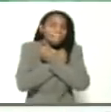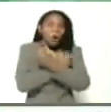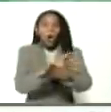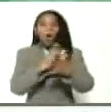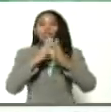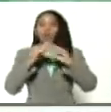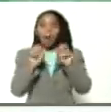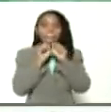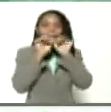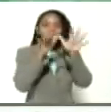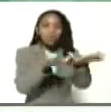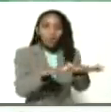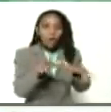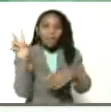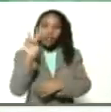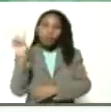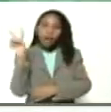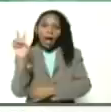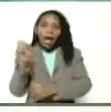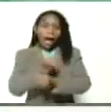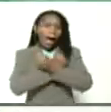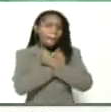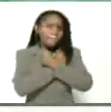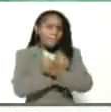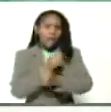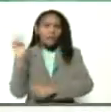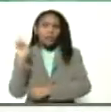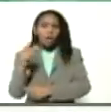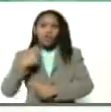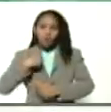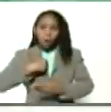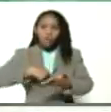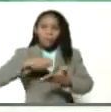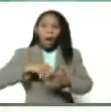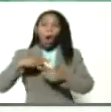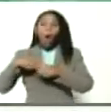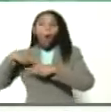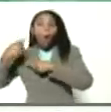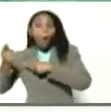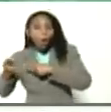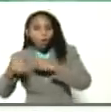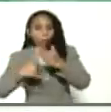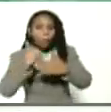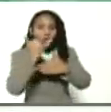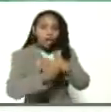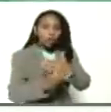las bendiciones. Venezuela, amada Venezuela, voy a firmar otro proyecto de ley.